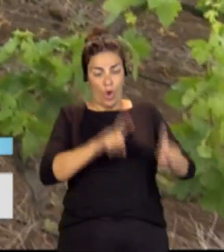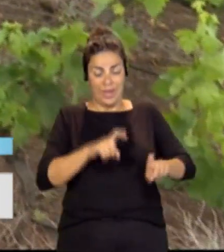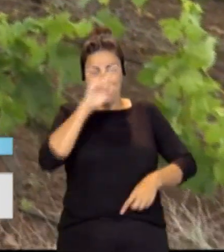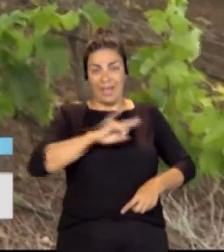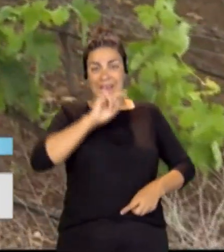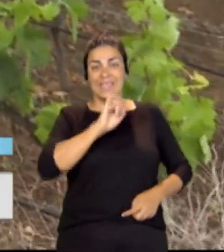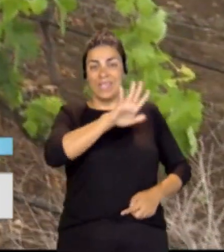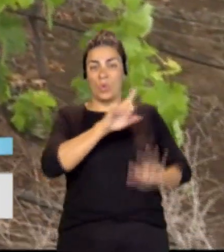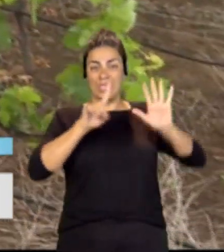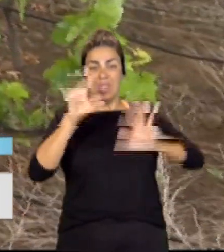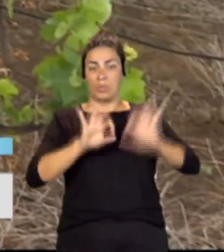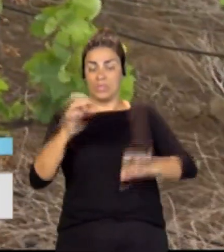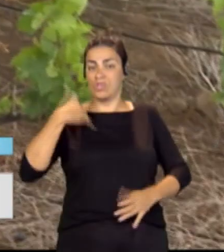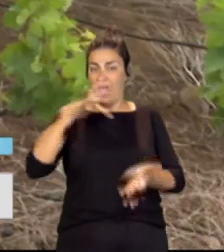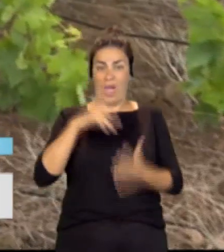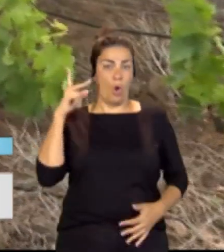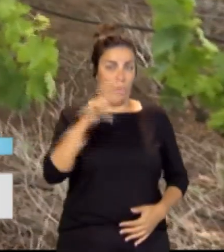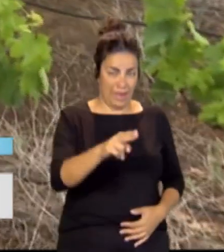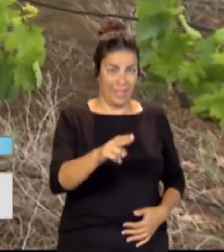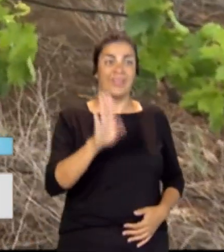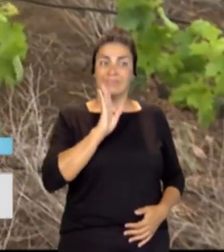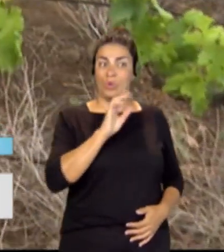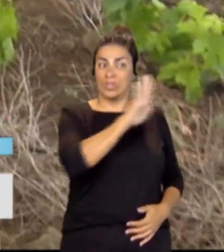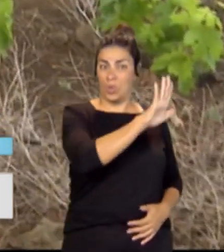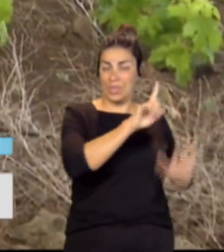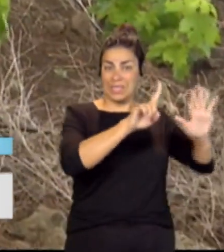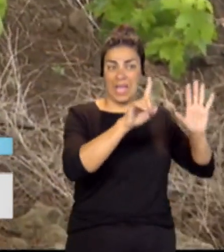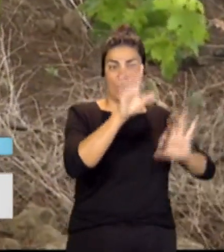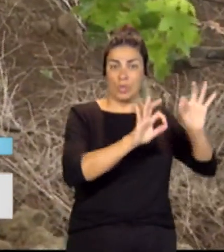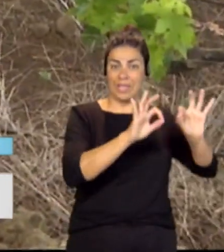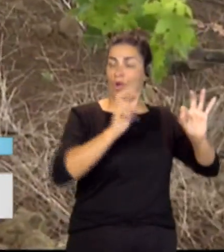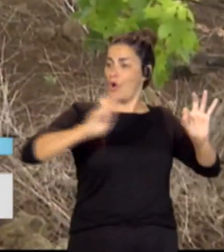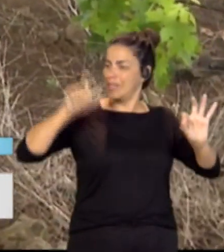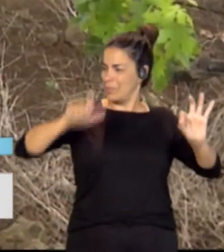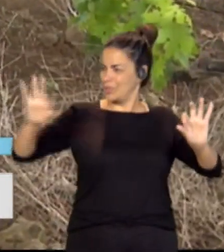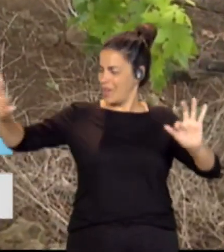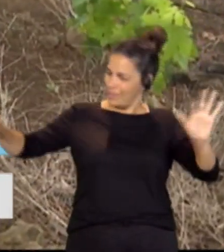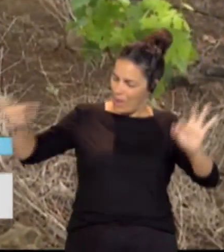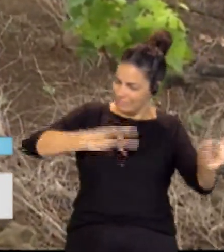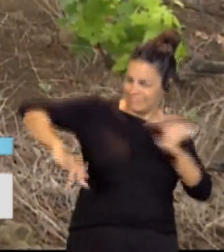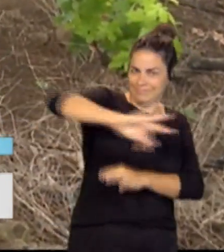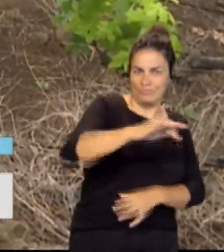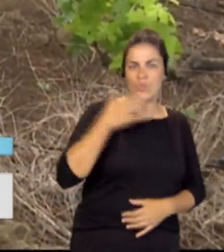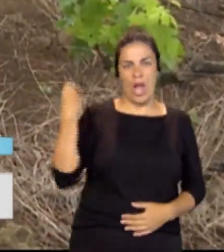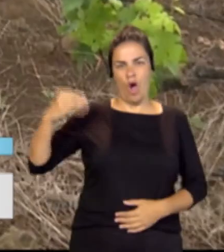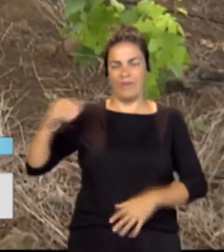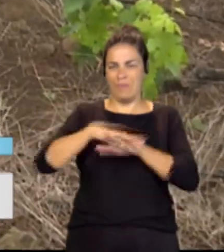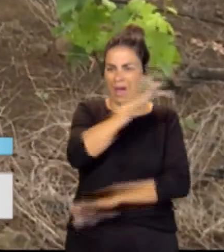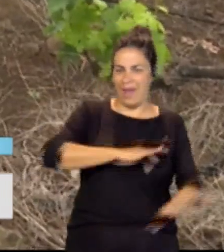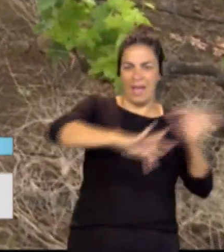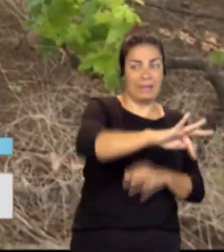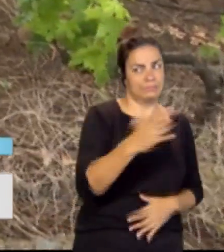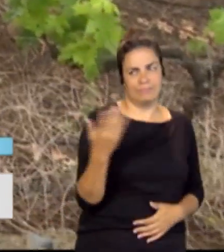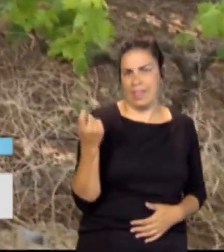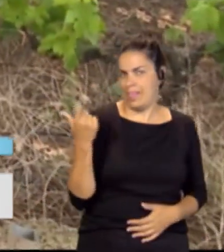Canarias, y de esos 56%, muy pocos tienen relevo generacional, muy poco tienen detrás nueva gente que ocupe